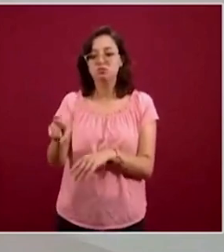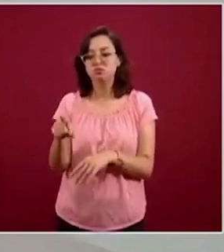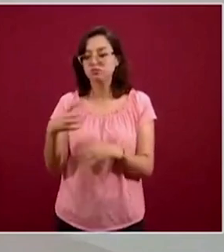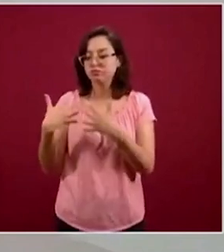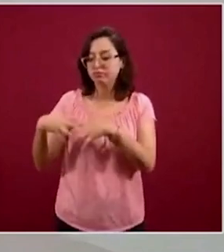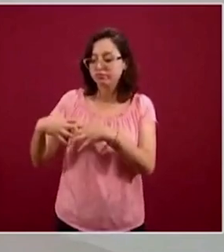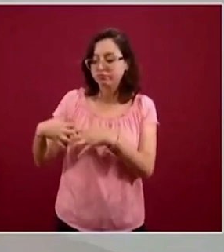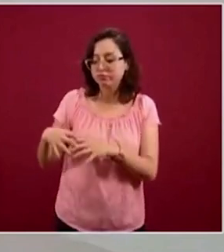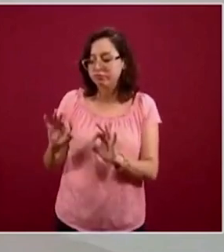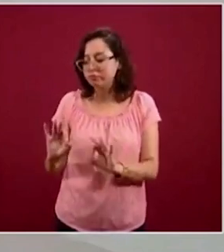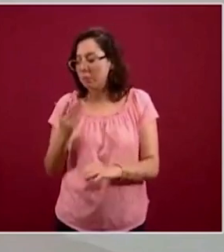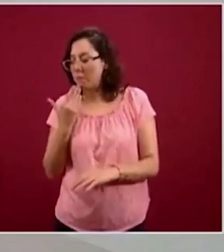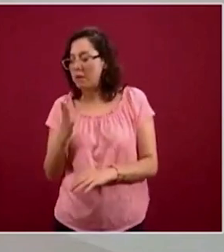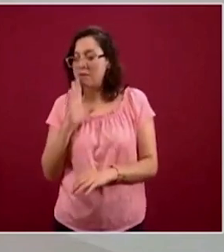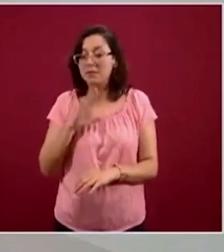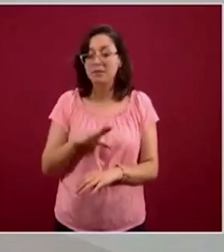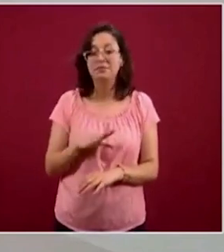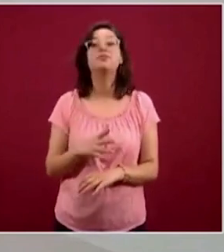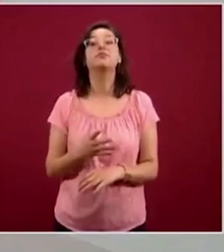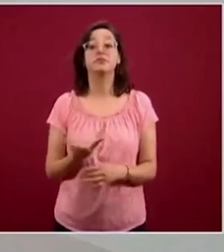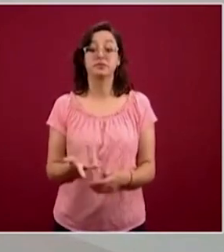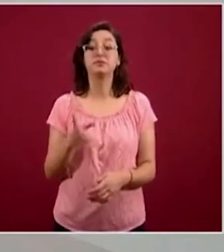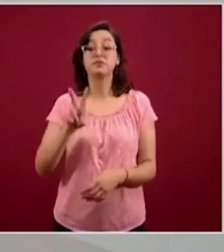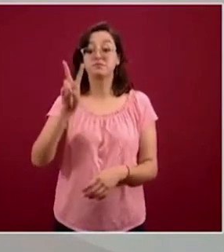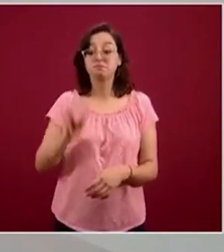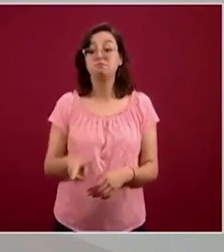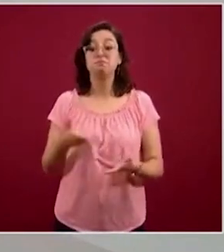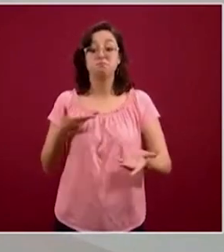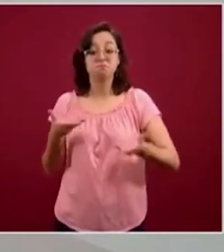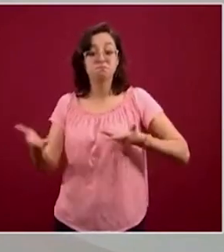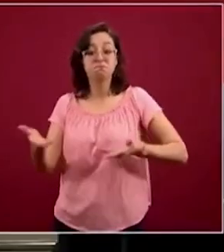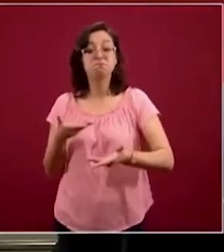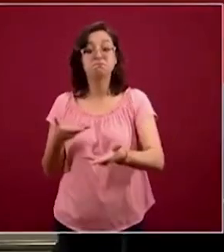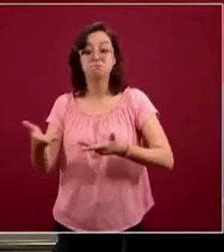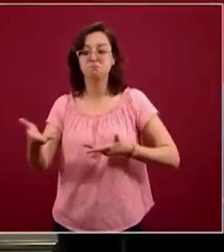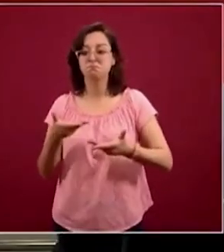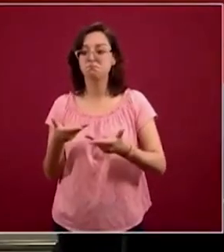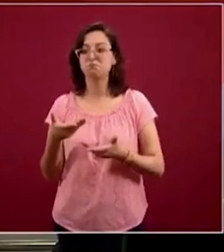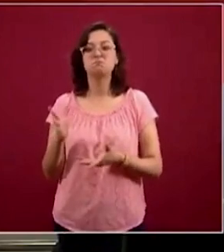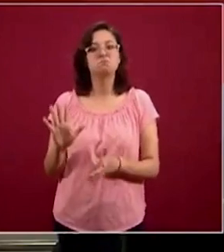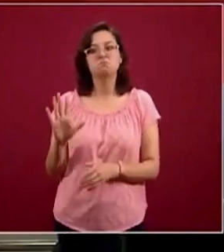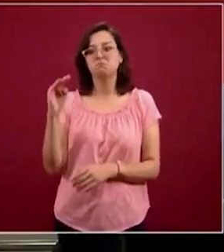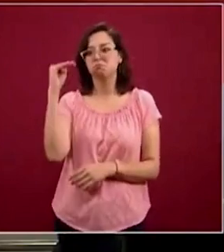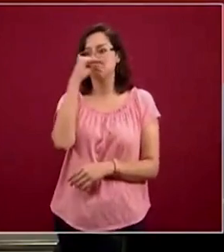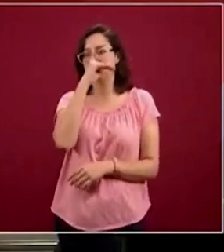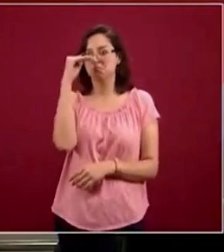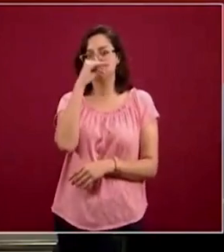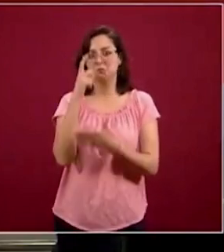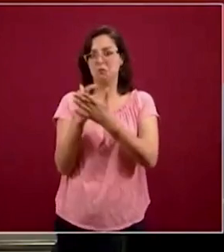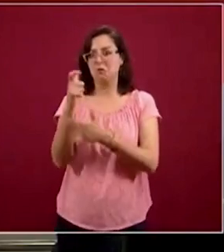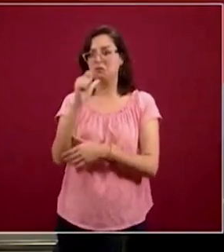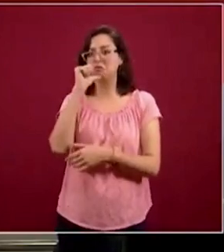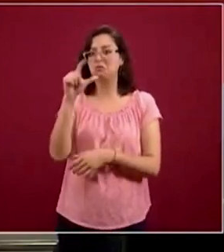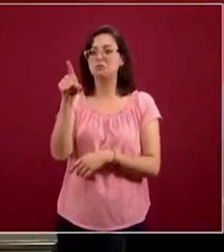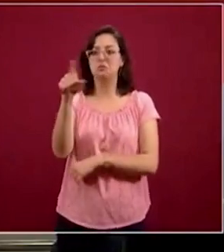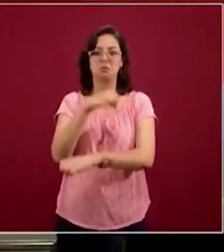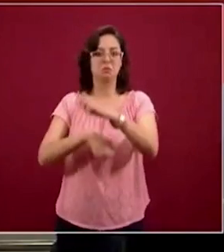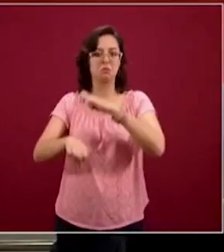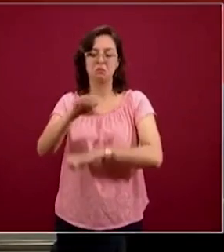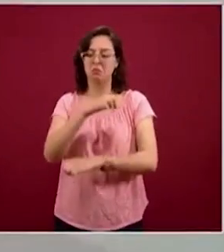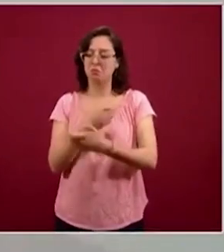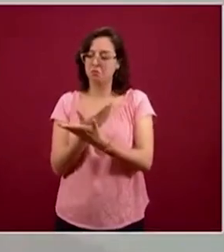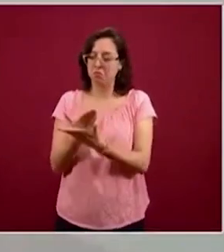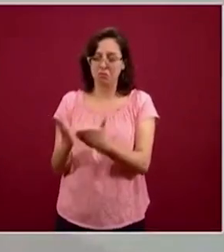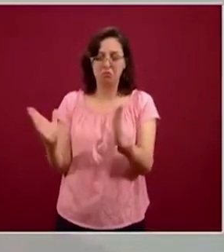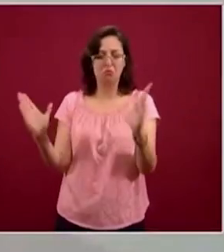diseño. Y en ese caso sí, es una colaboración también sin fines de lucro con esta empresa que no solamente